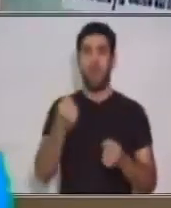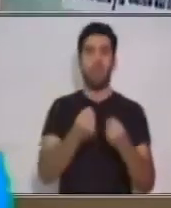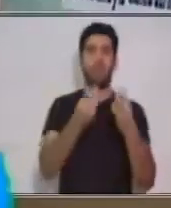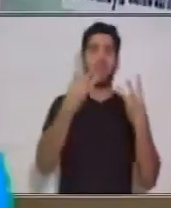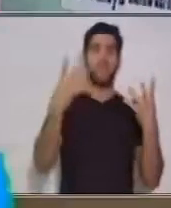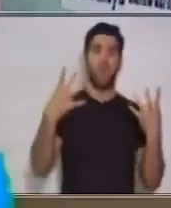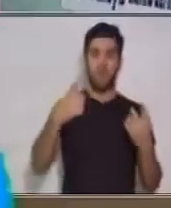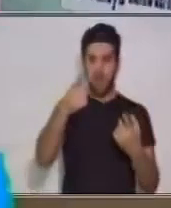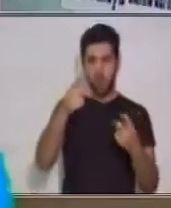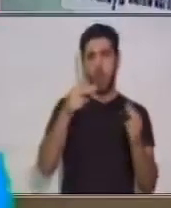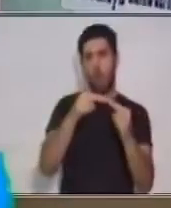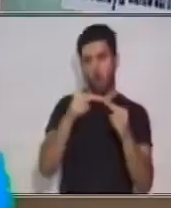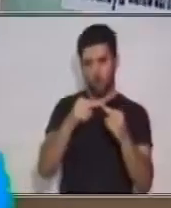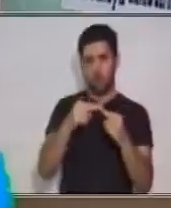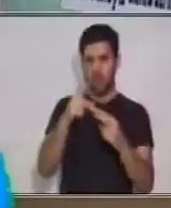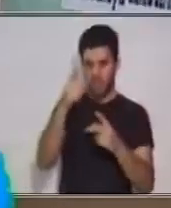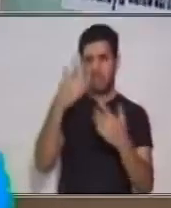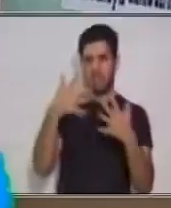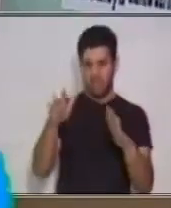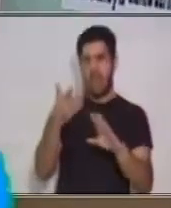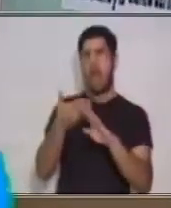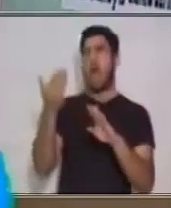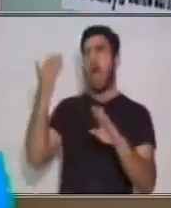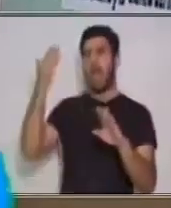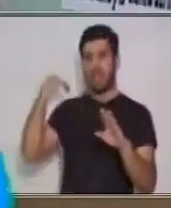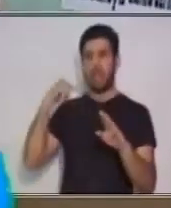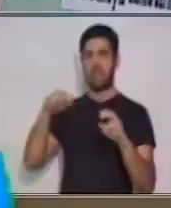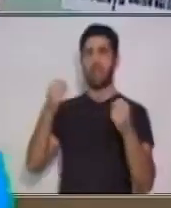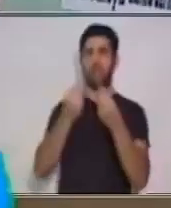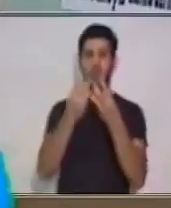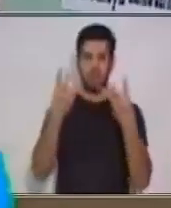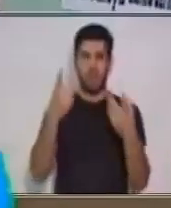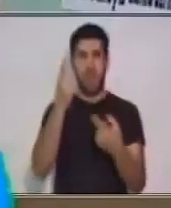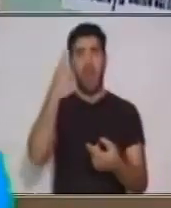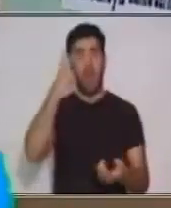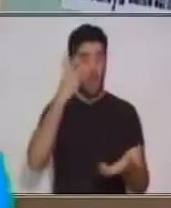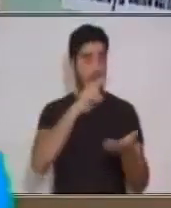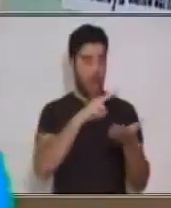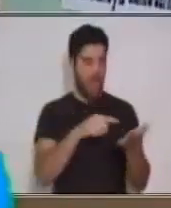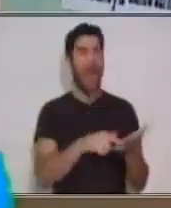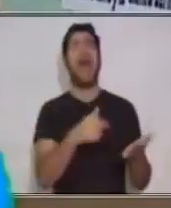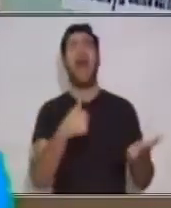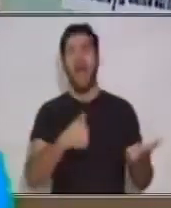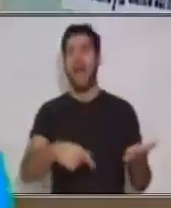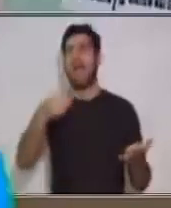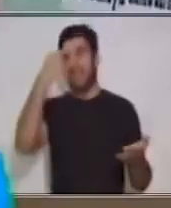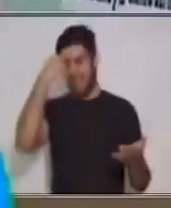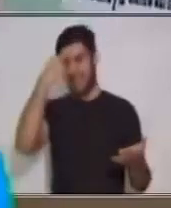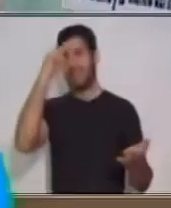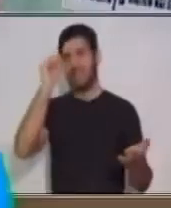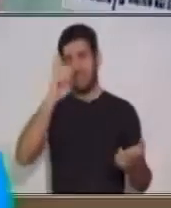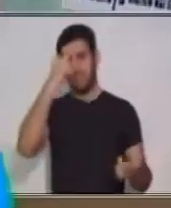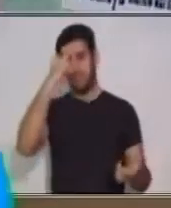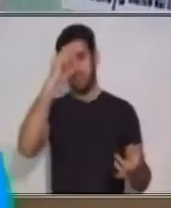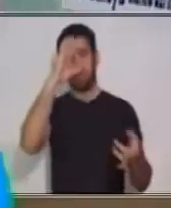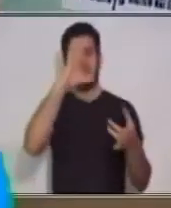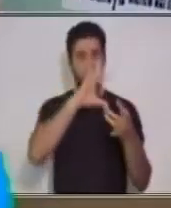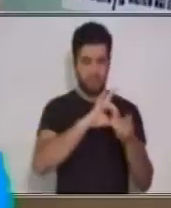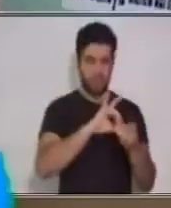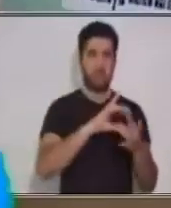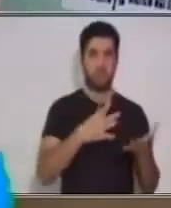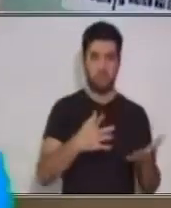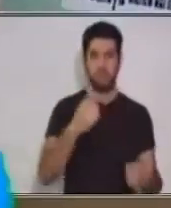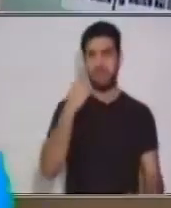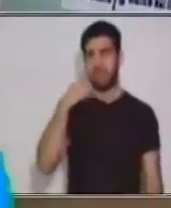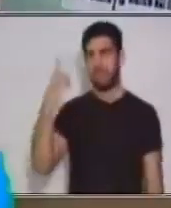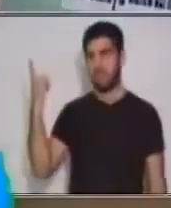Y tú ya has estudiado con anterioridad en otros grados los números. Entonces, cuando te mencionaban los números pares, son los que terminan en 0, 2,